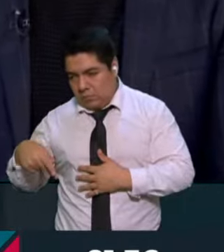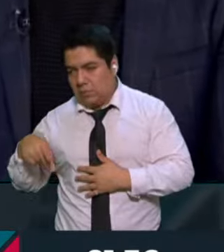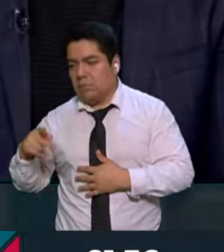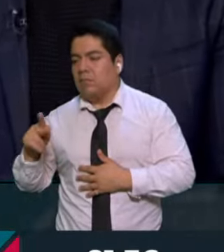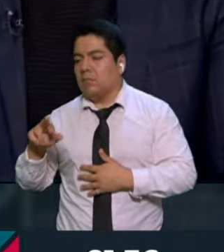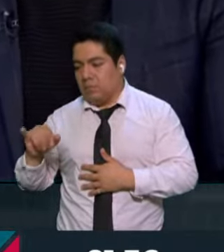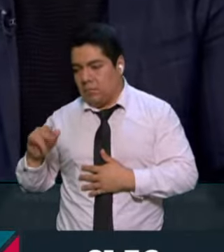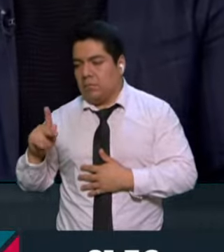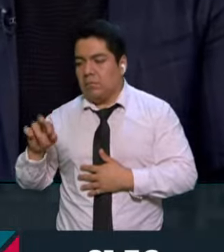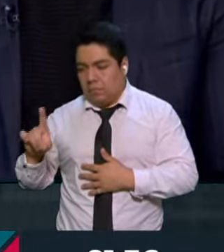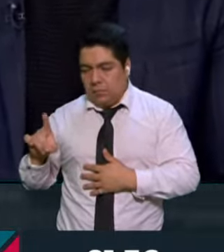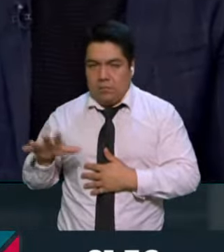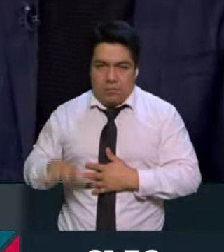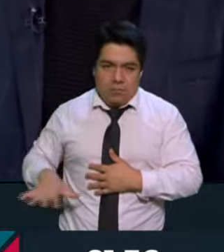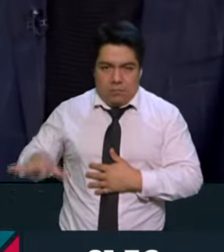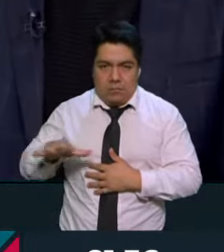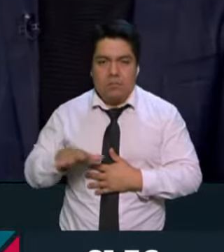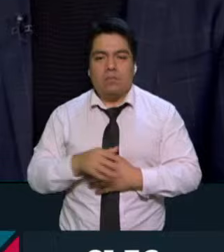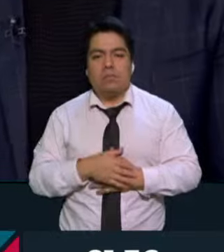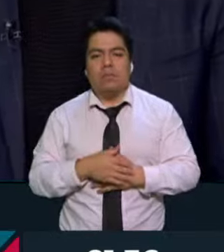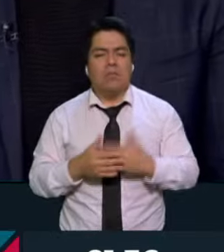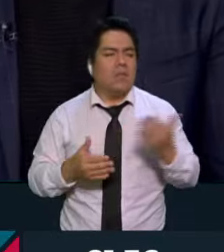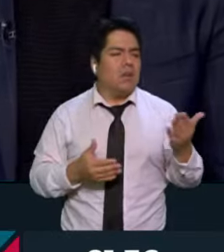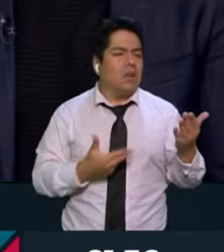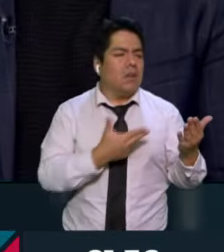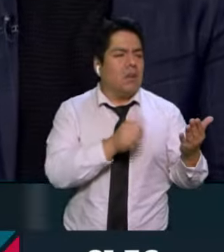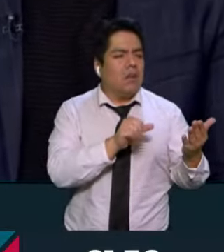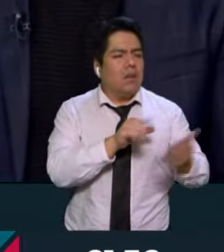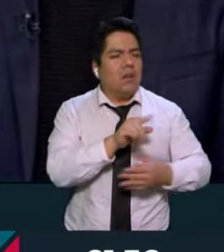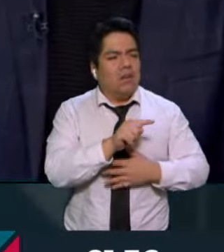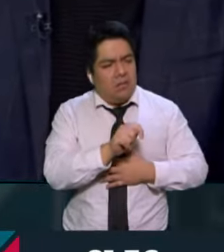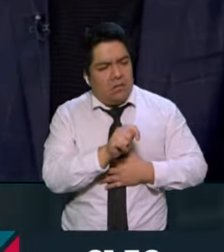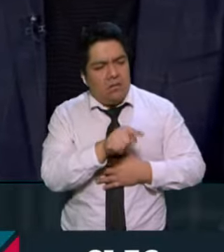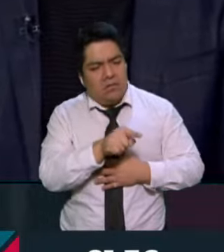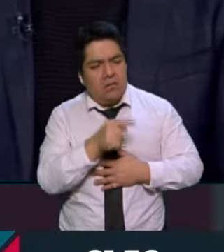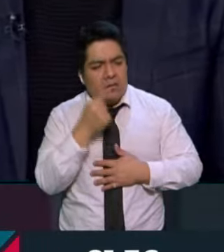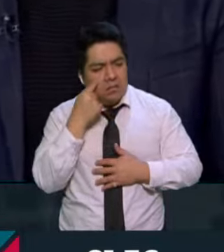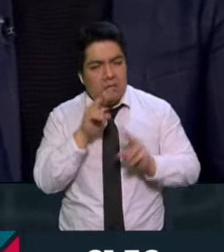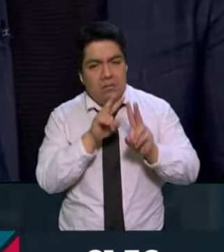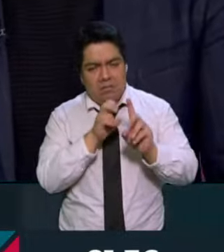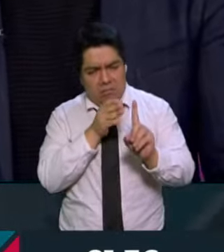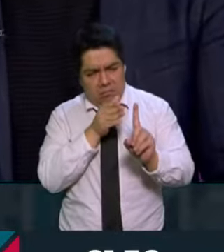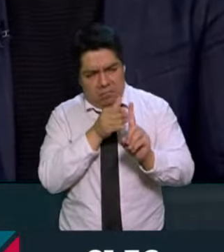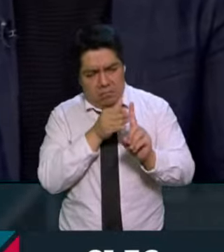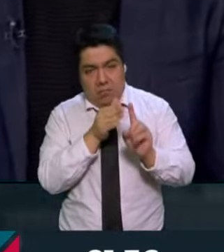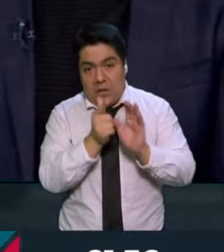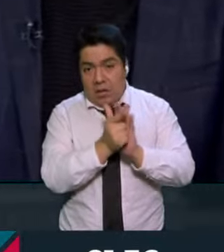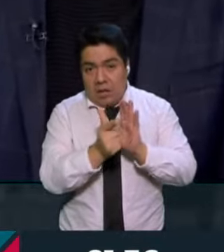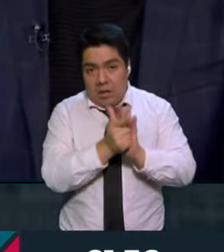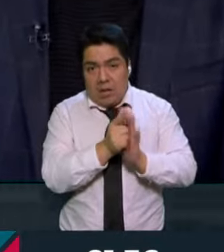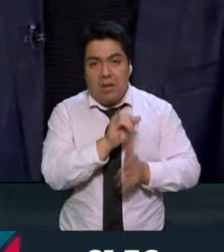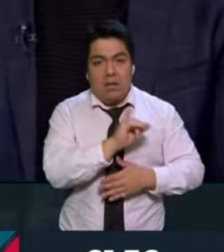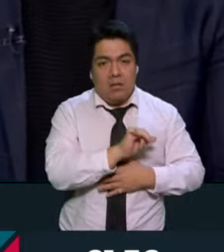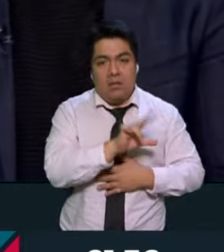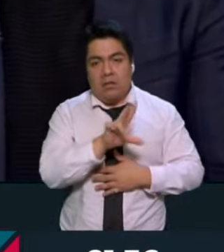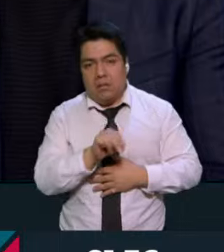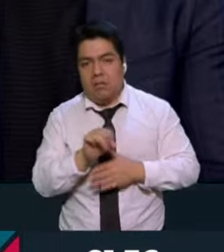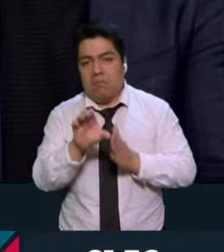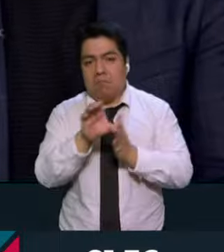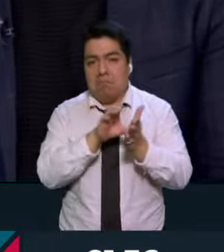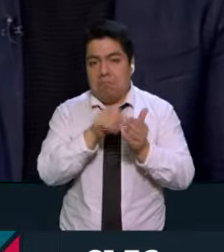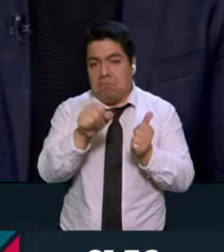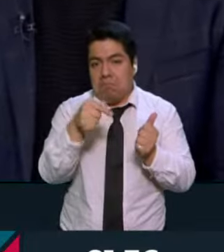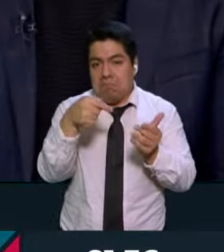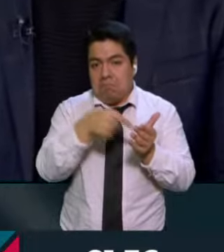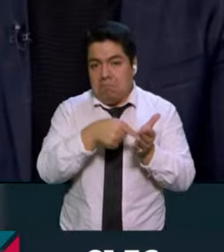podemos decir de la sobrerepresentación. Hamlet, ¿el tema de la sobrerepresentación es justo, es legal, no lo es? Es constitucional